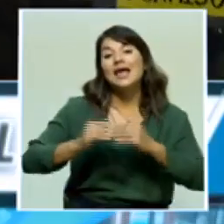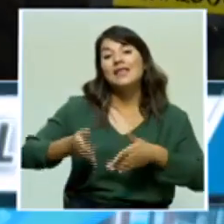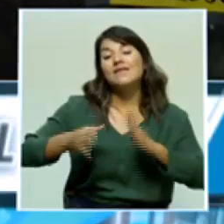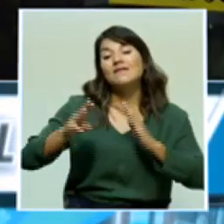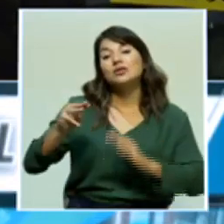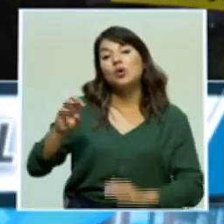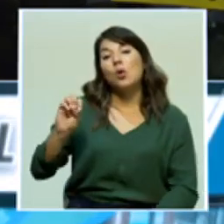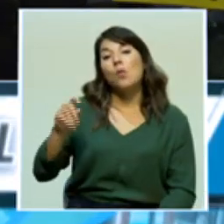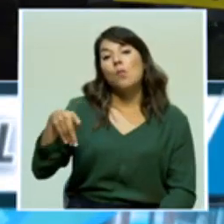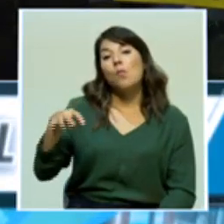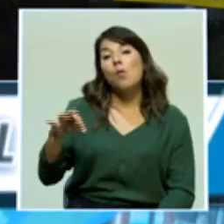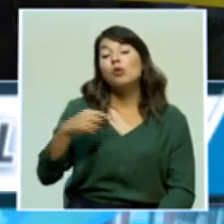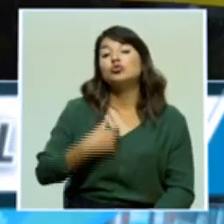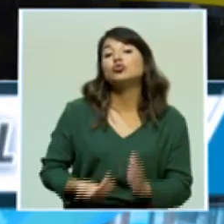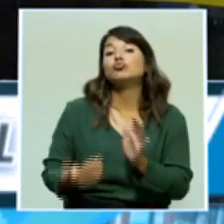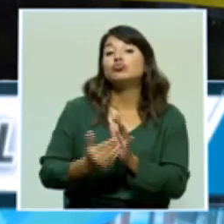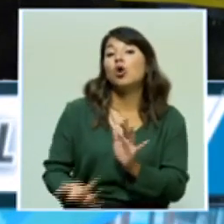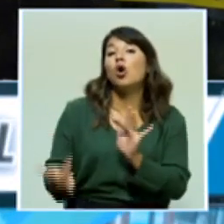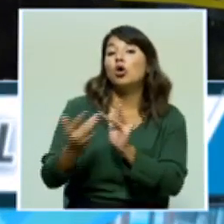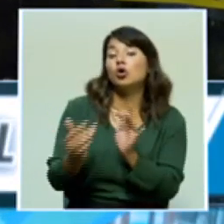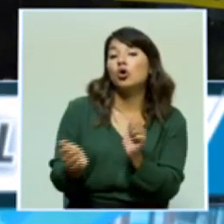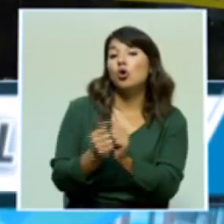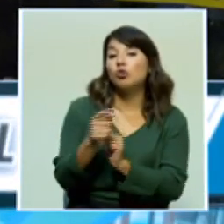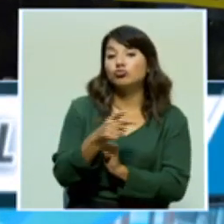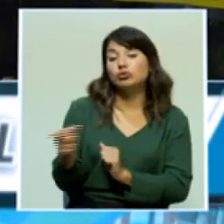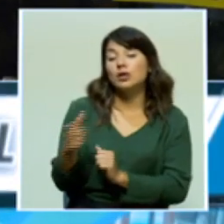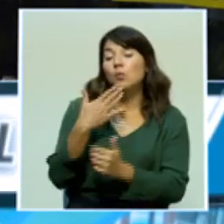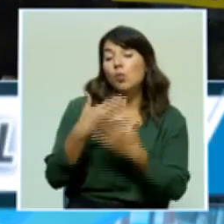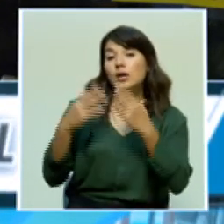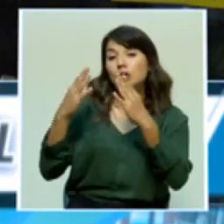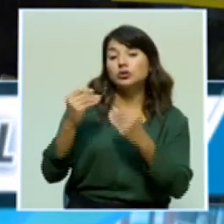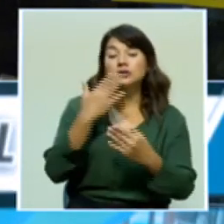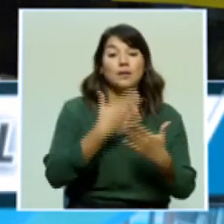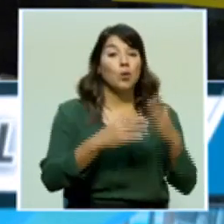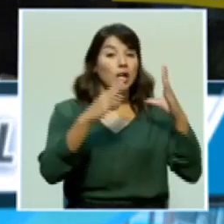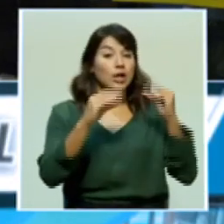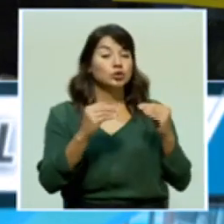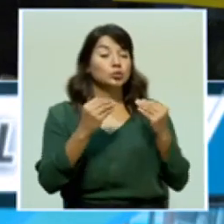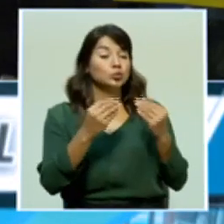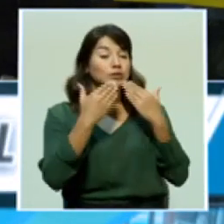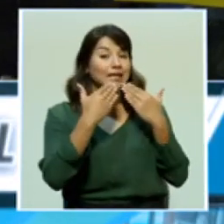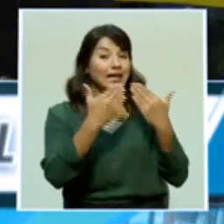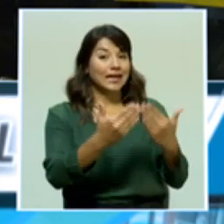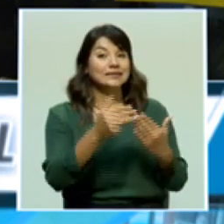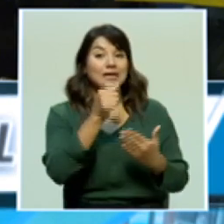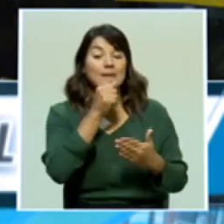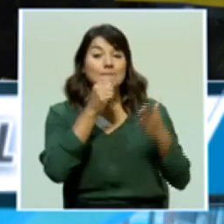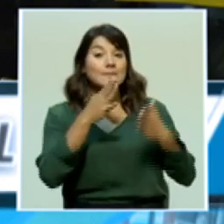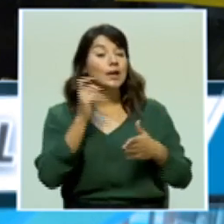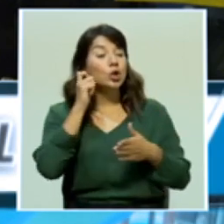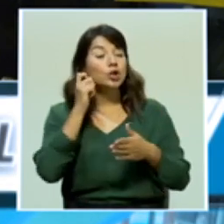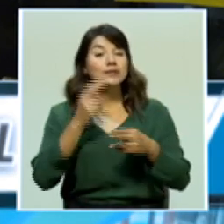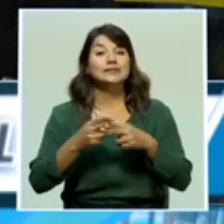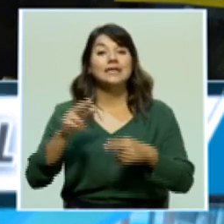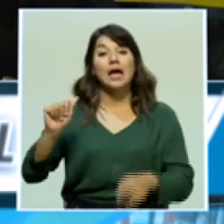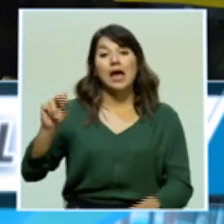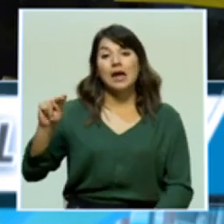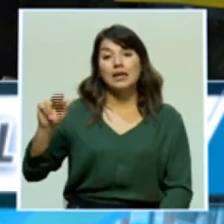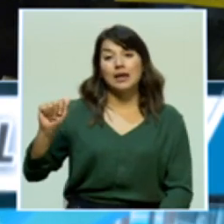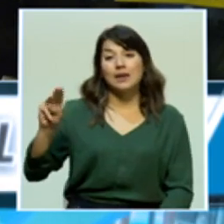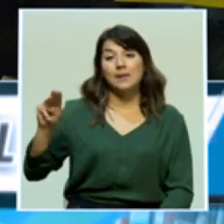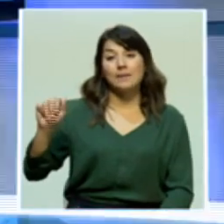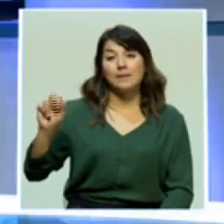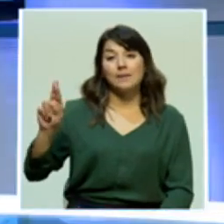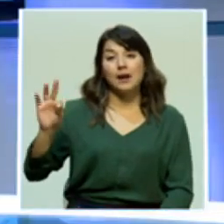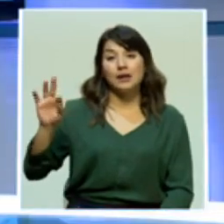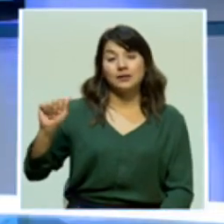del MOP. Vuelvo con usted al estudio principal donde tiene más noticias. Buenas noches. Buenas noches, muchas gracias a nuestra compañera Ana Marta Arce.